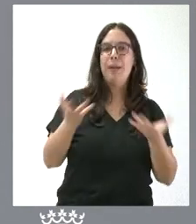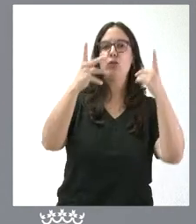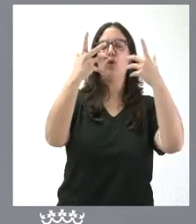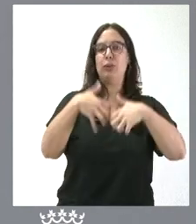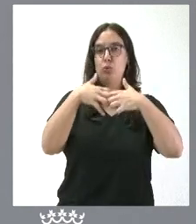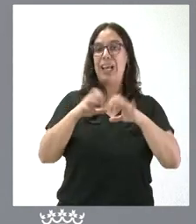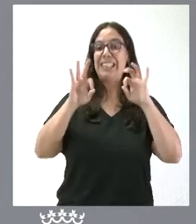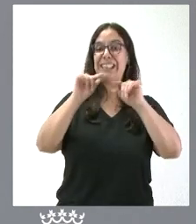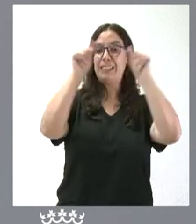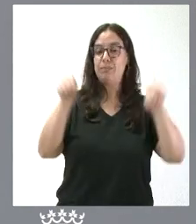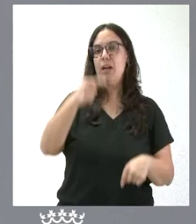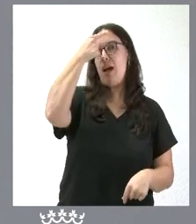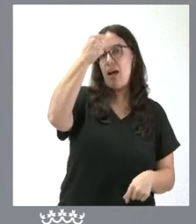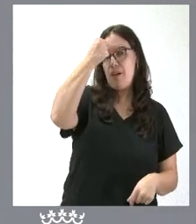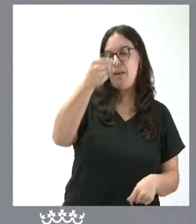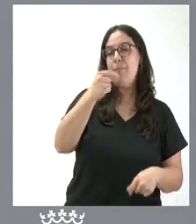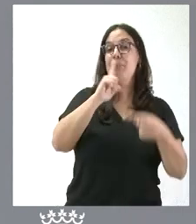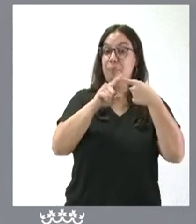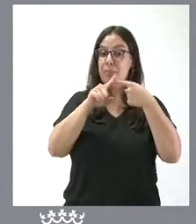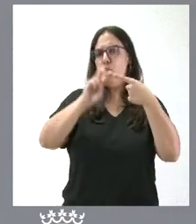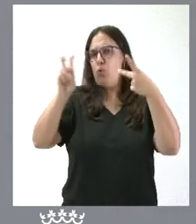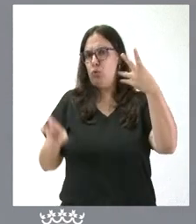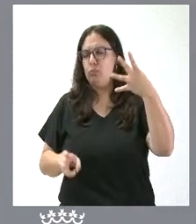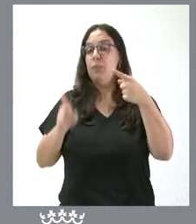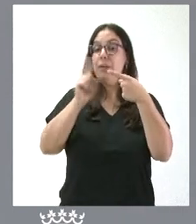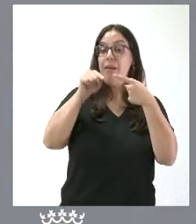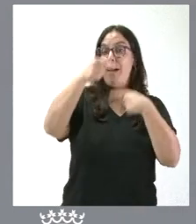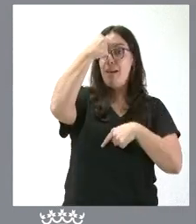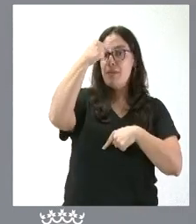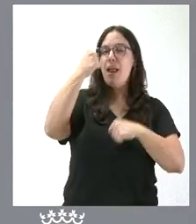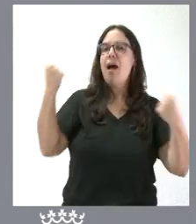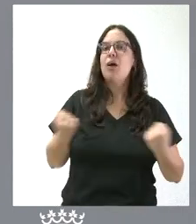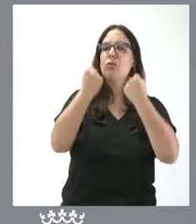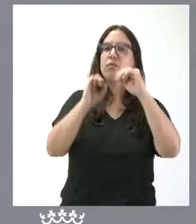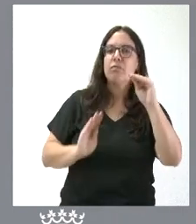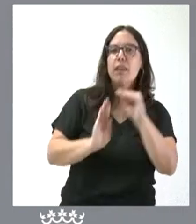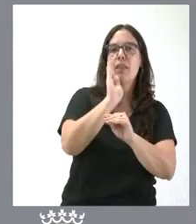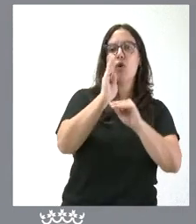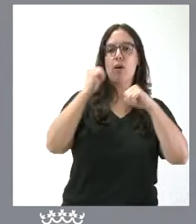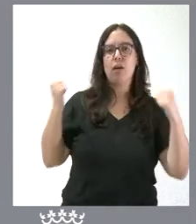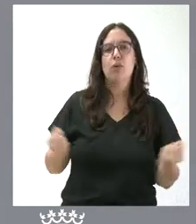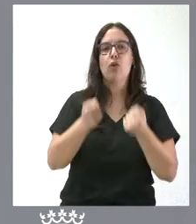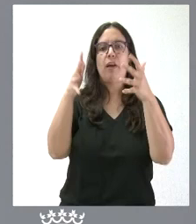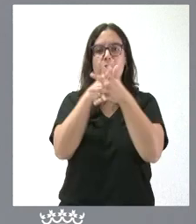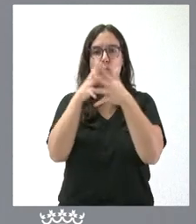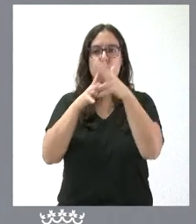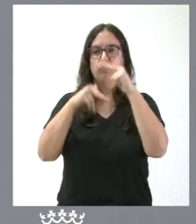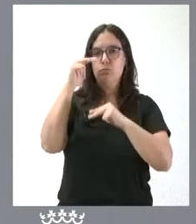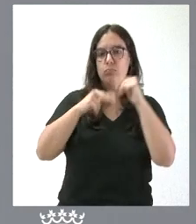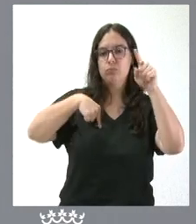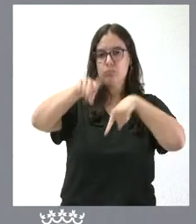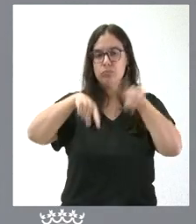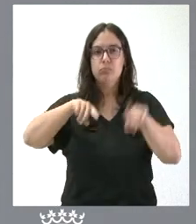es el de Ávila, junto con otros. El de Ávila incorporaba actuaciones de financiación, actuaciones de infraestructuras, actuaciones de